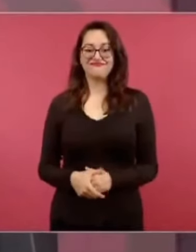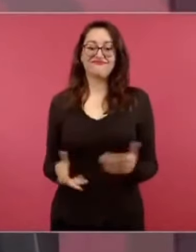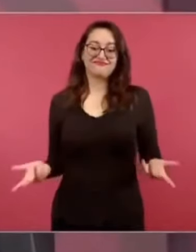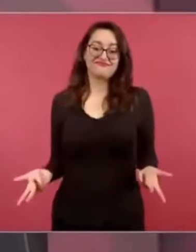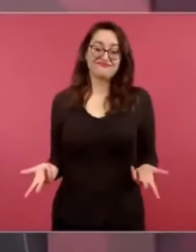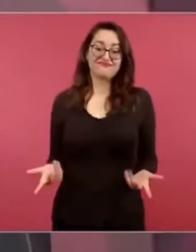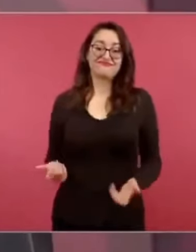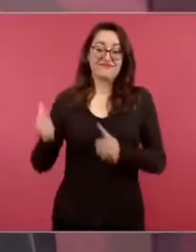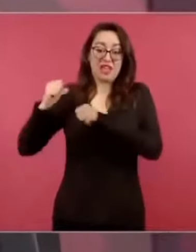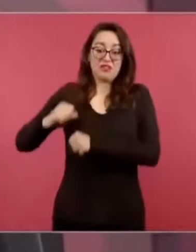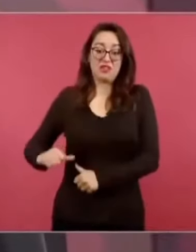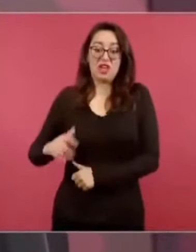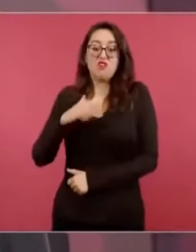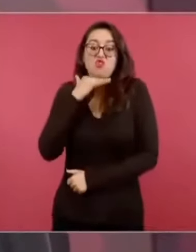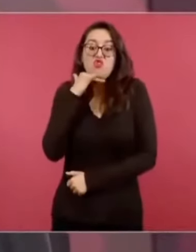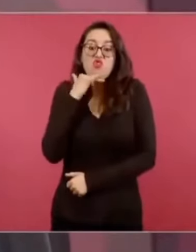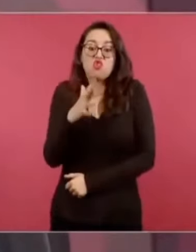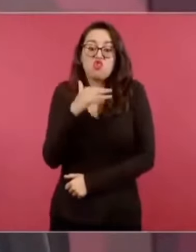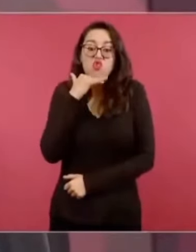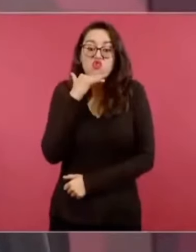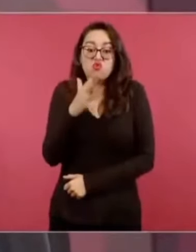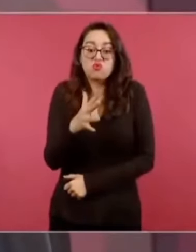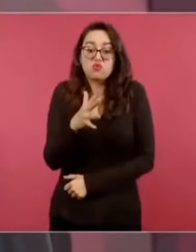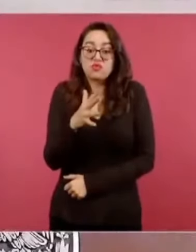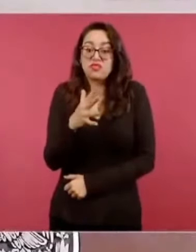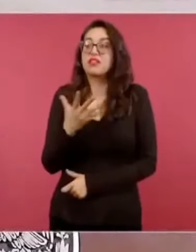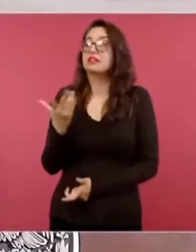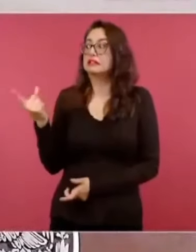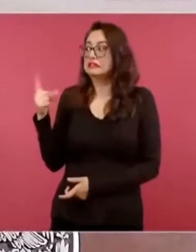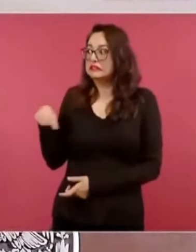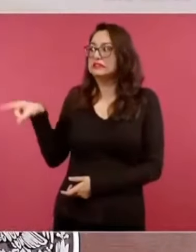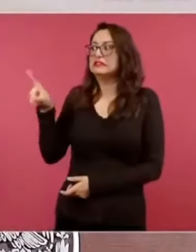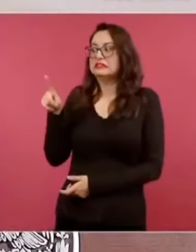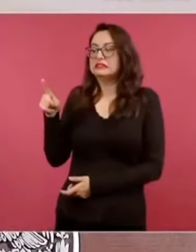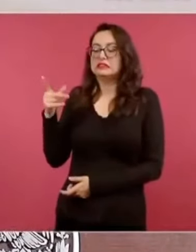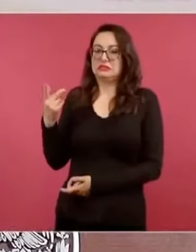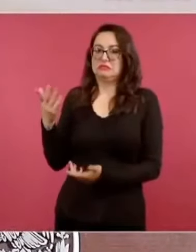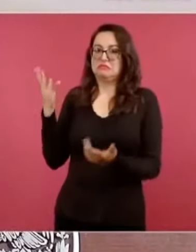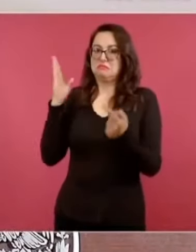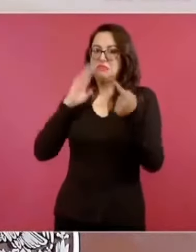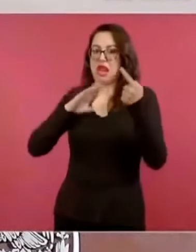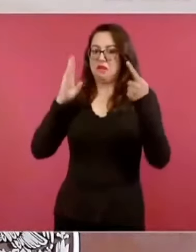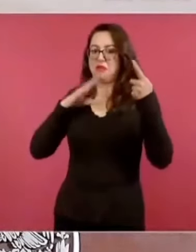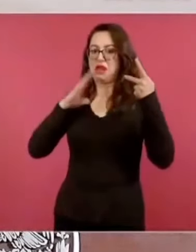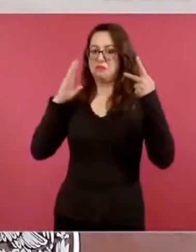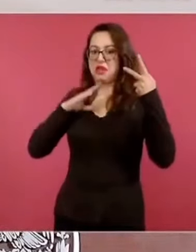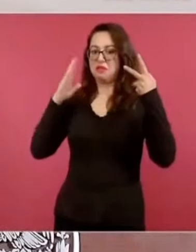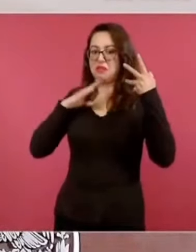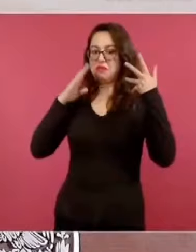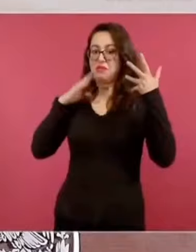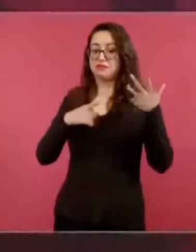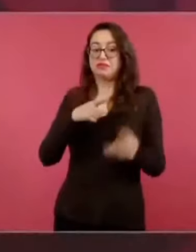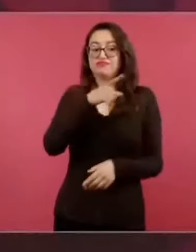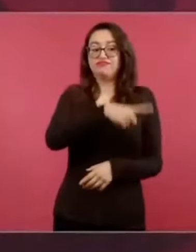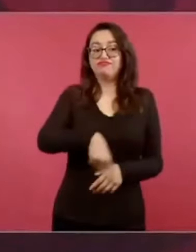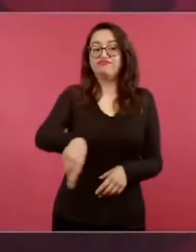tenían que pagar la cuota, el moche,